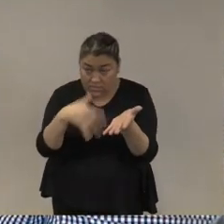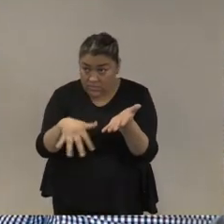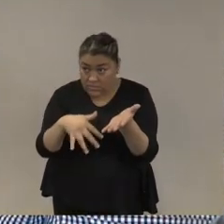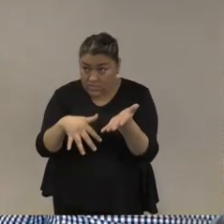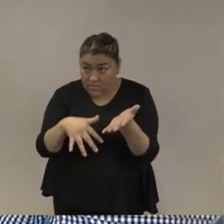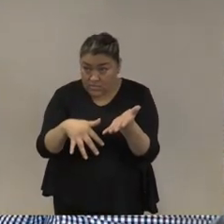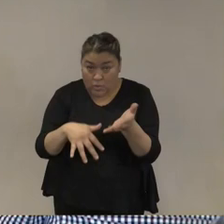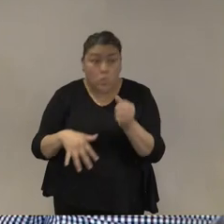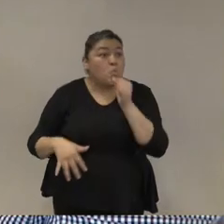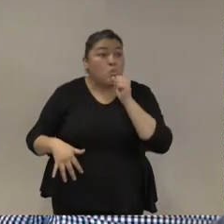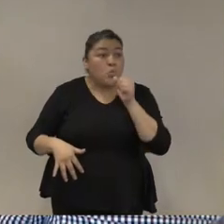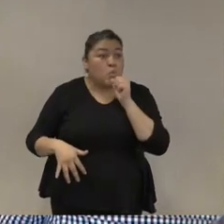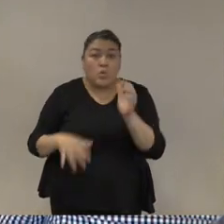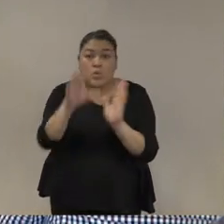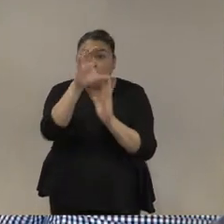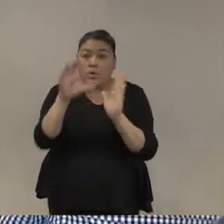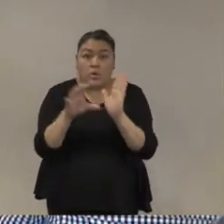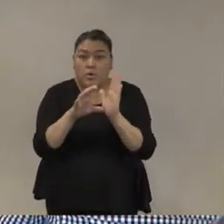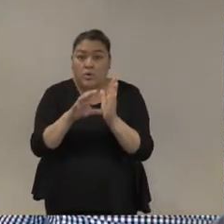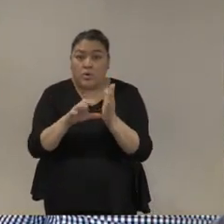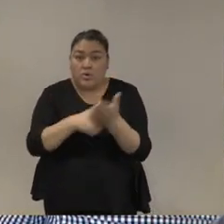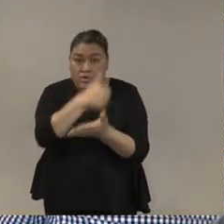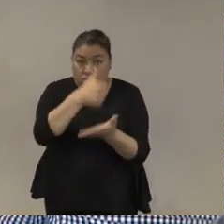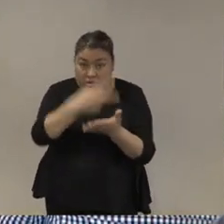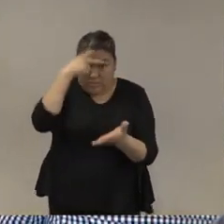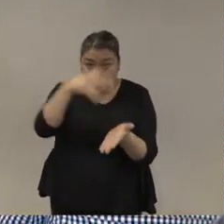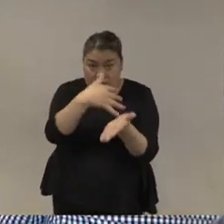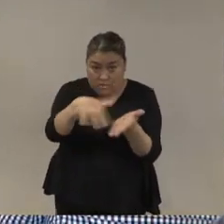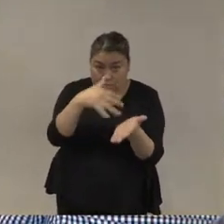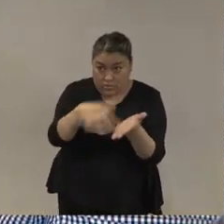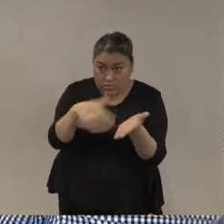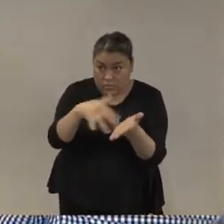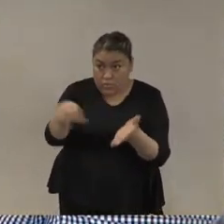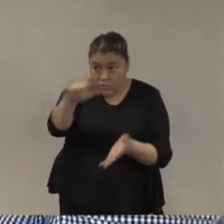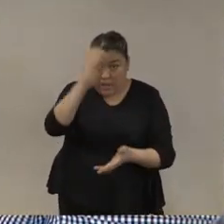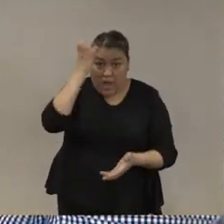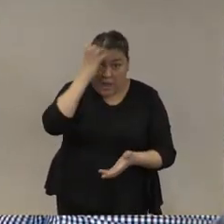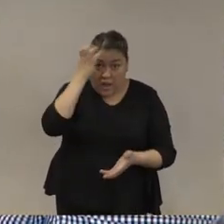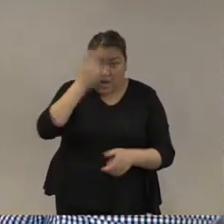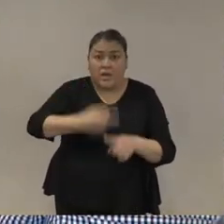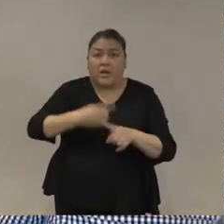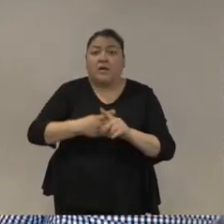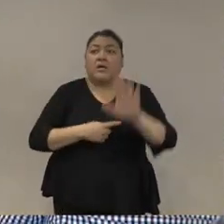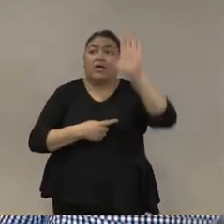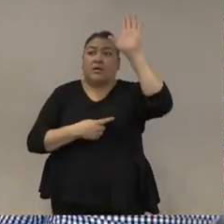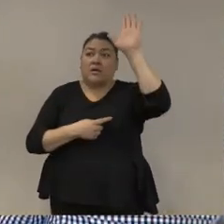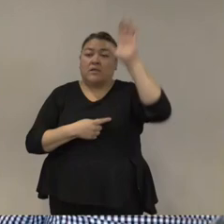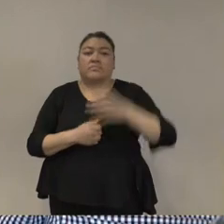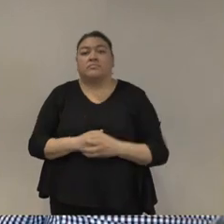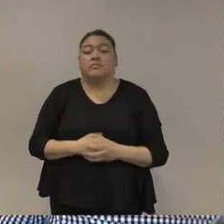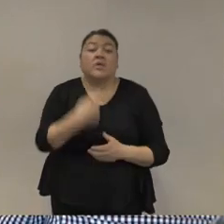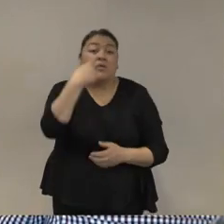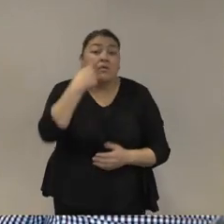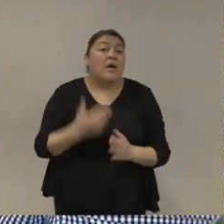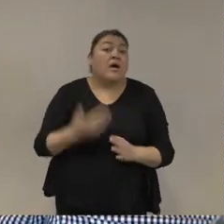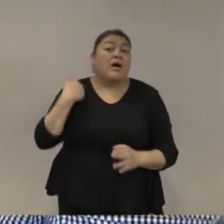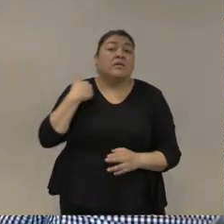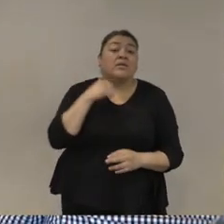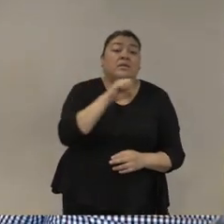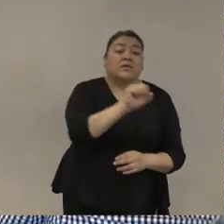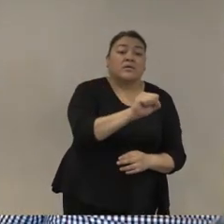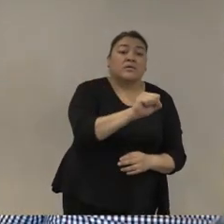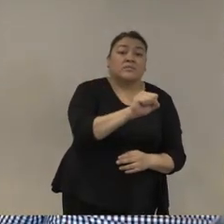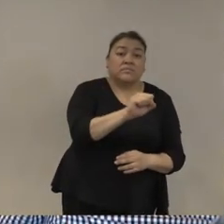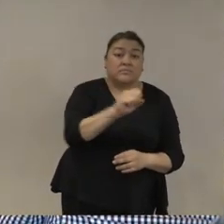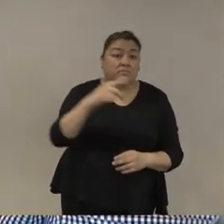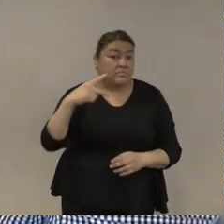no la ha leído nadie levante la mano quien la conoce se salió Seguridad Pública y entró Seguridad